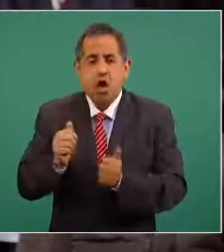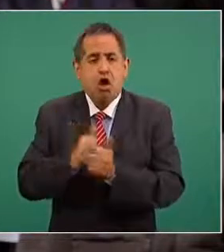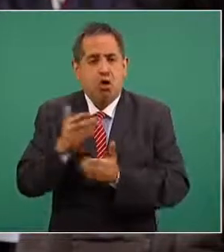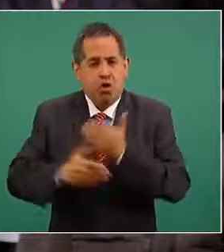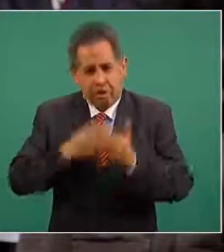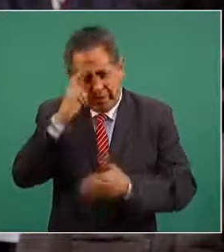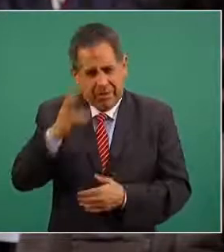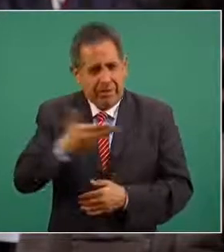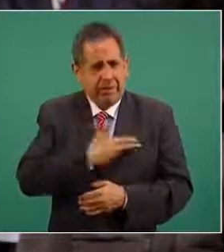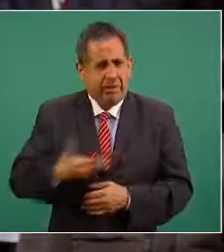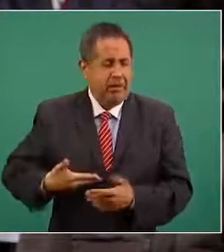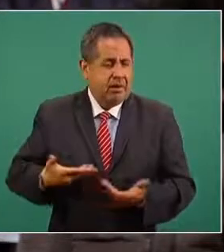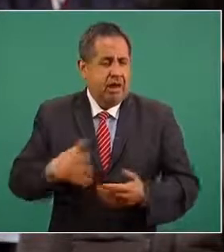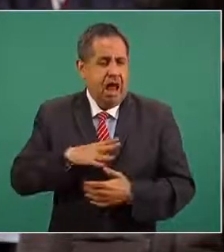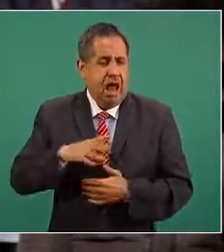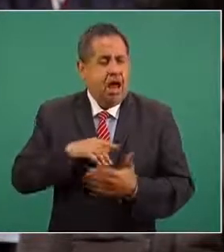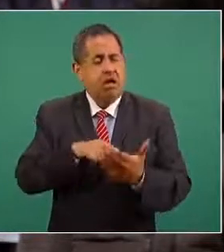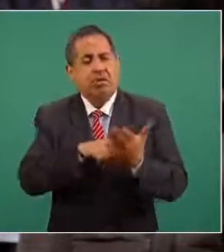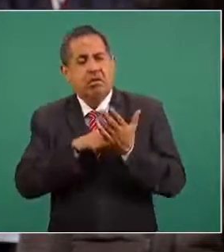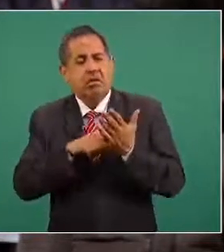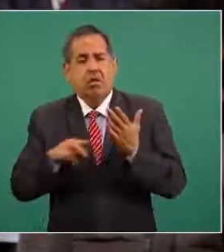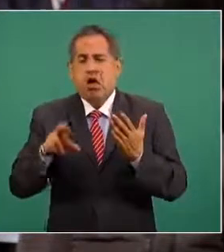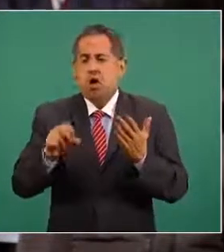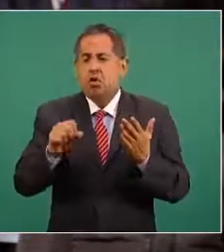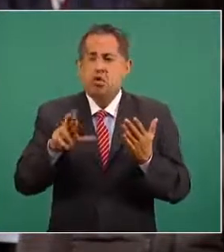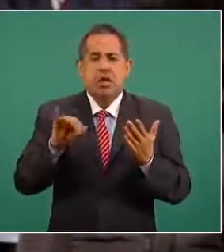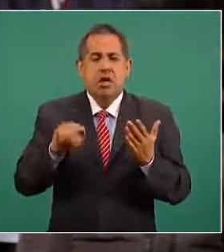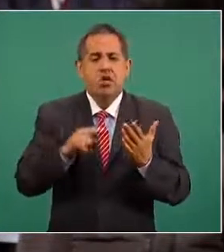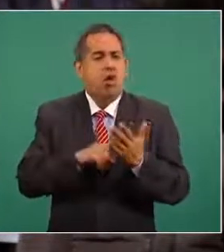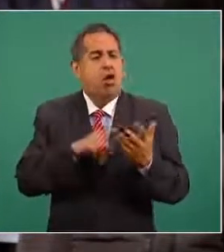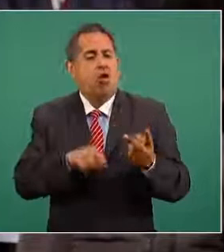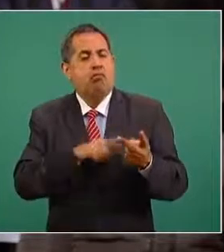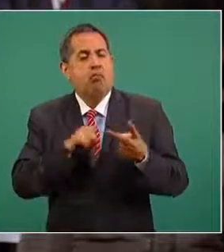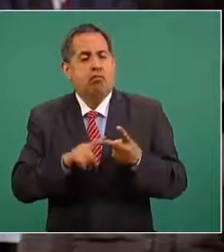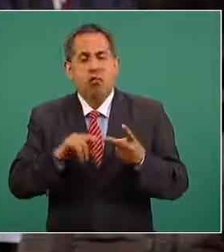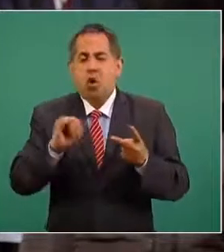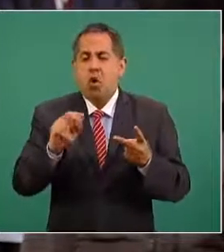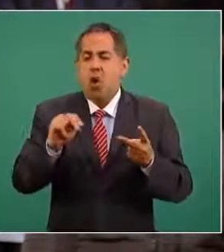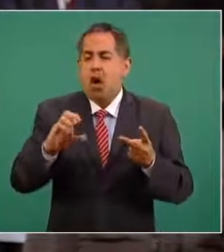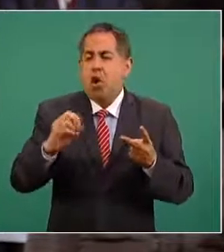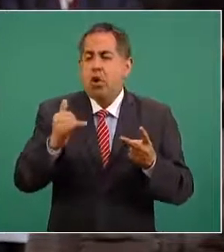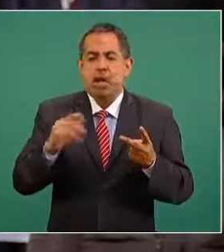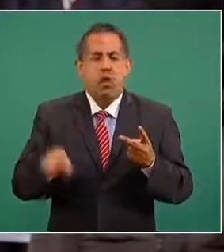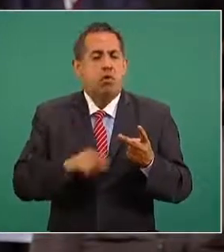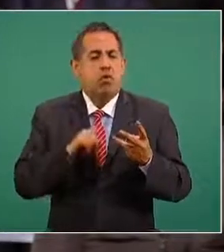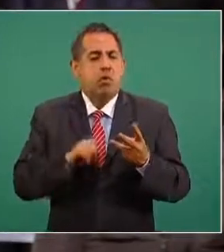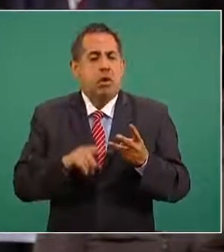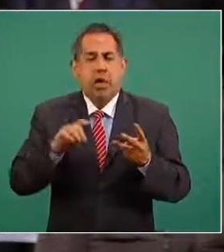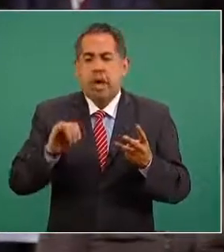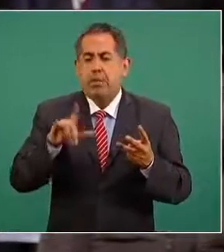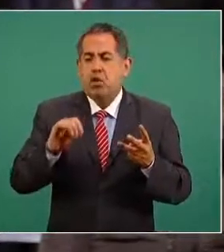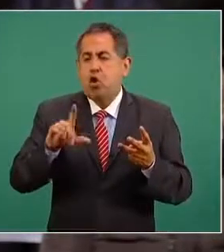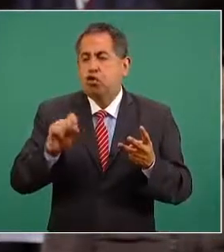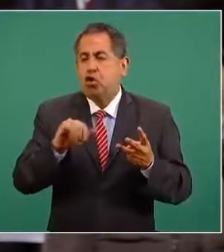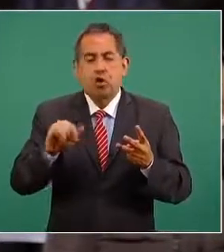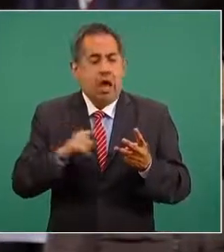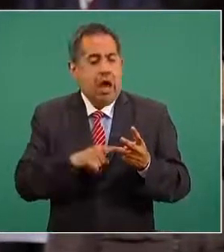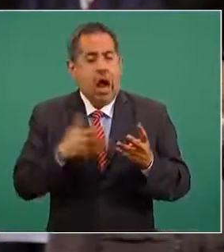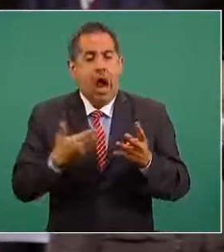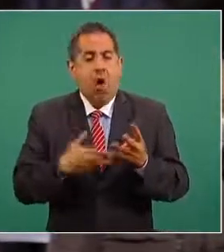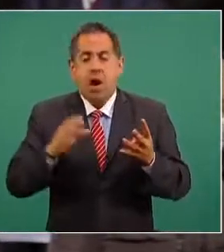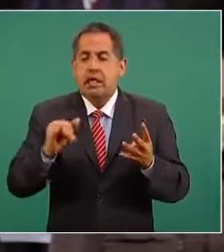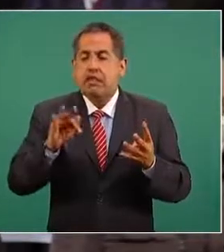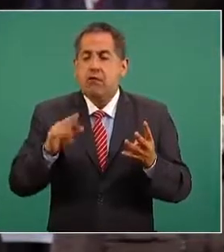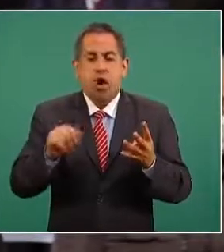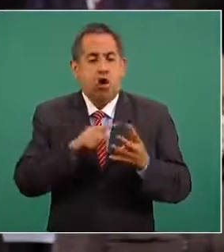presidente tenemos el ejemplo de Rosario tenemos el ejemplo de Juan Collado Emilio Lozoya y hoy el general